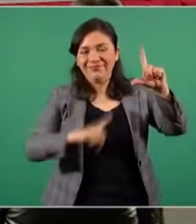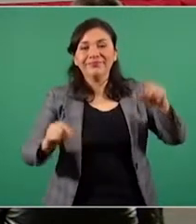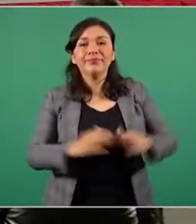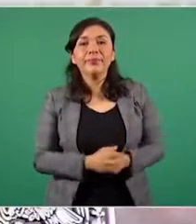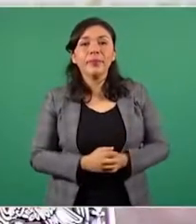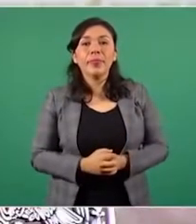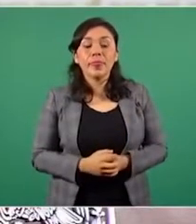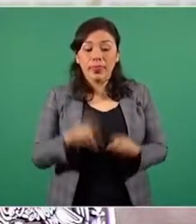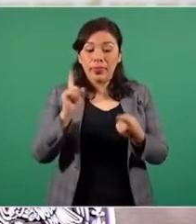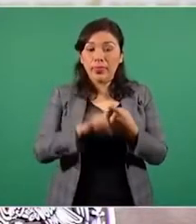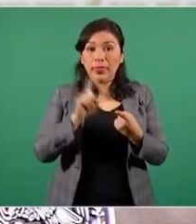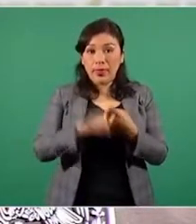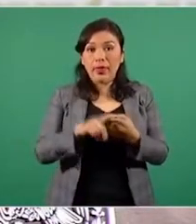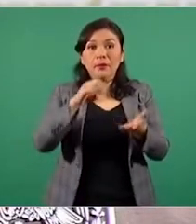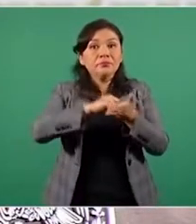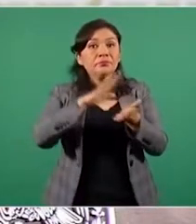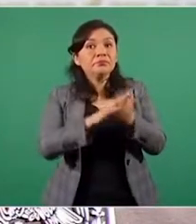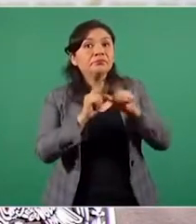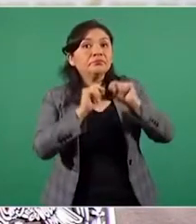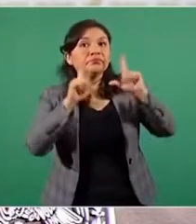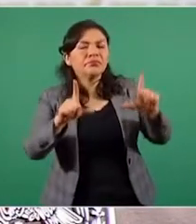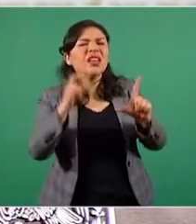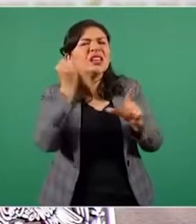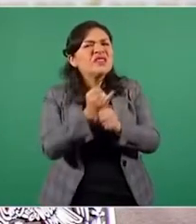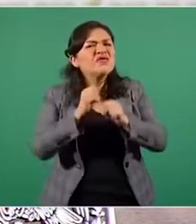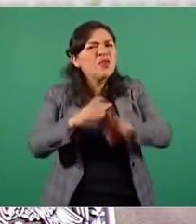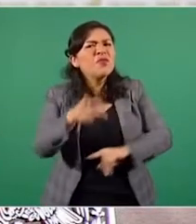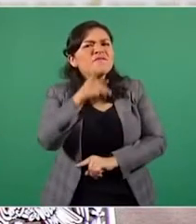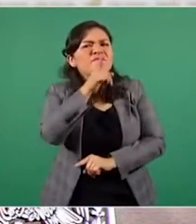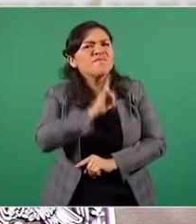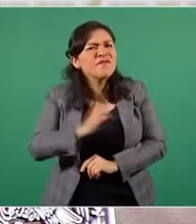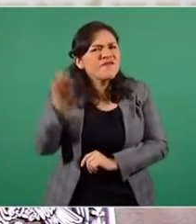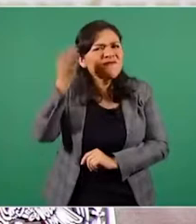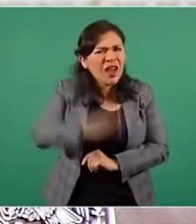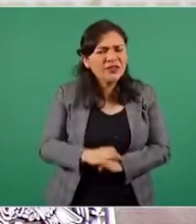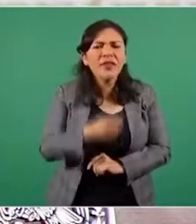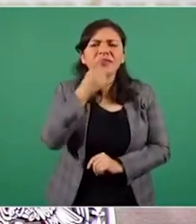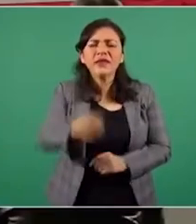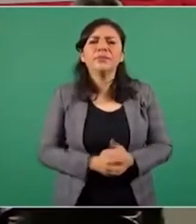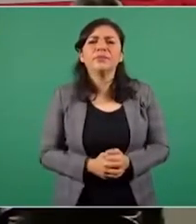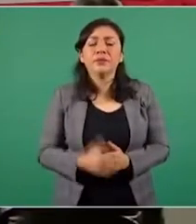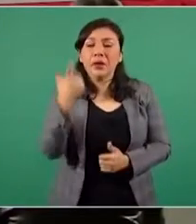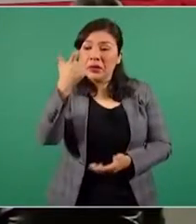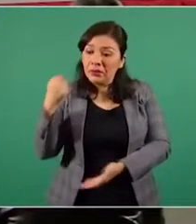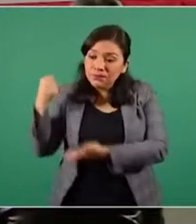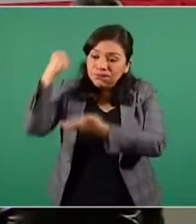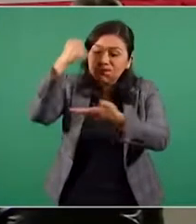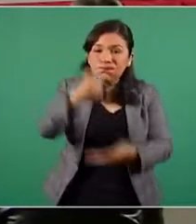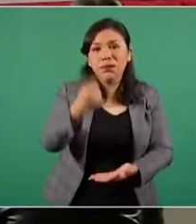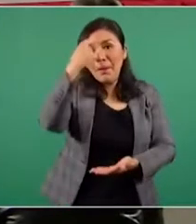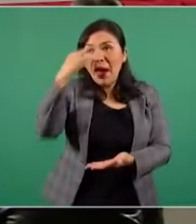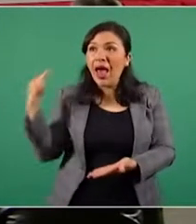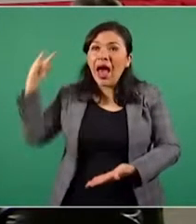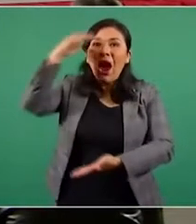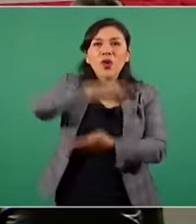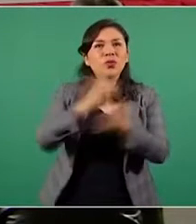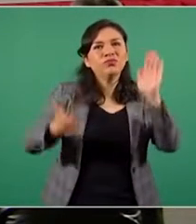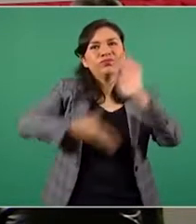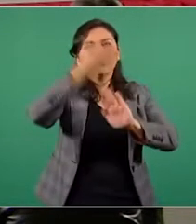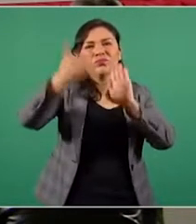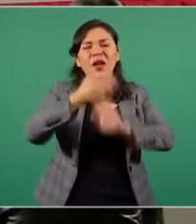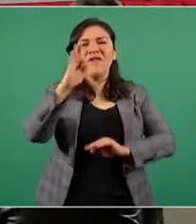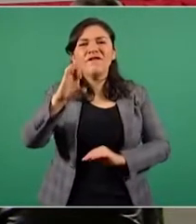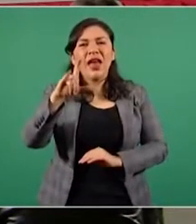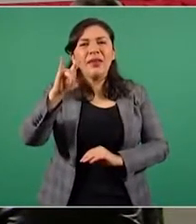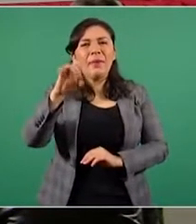Bueno, la primera es portada con información falsa. Se desinfla presupuesto del aeropuerto Felipe Ángeles. En una